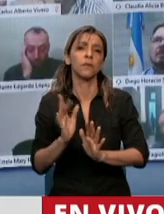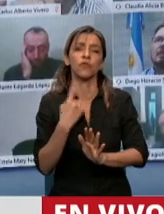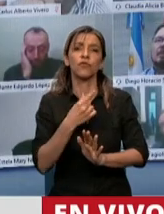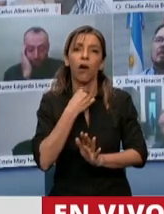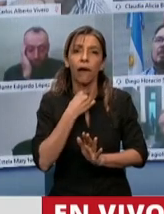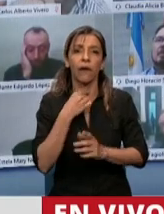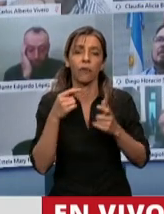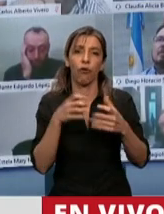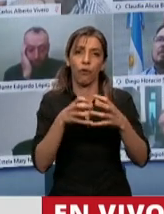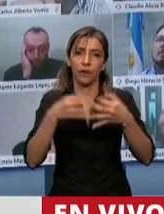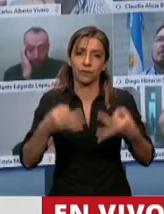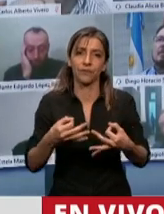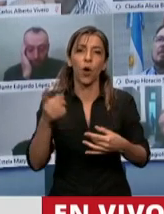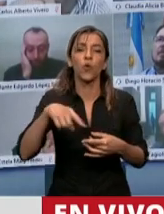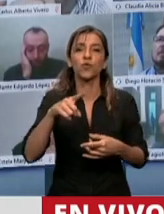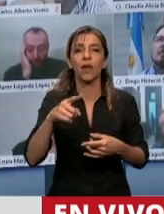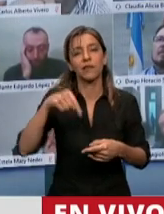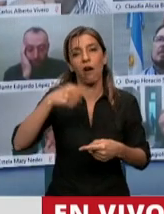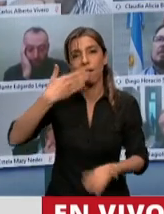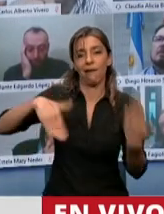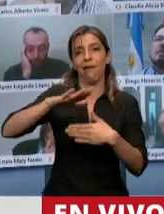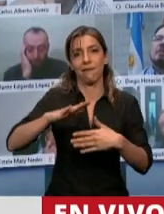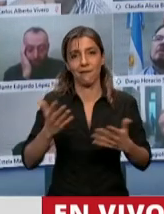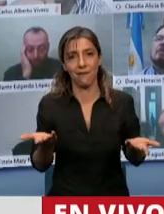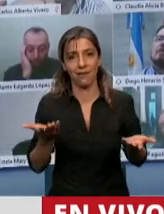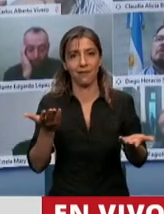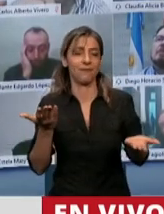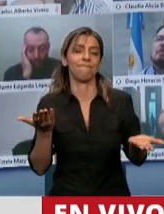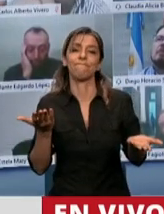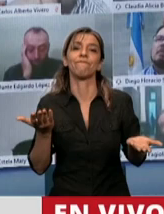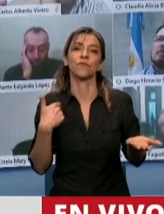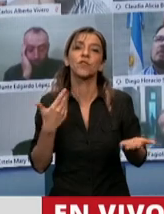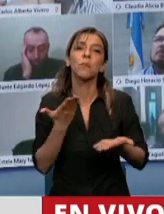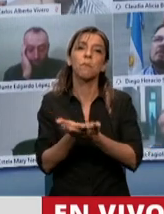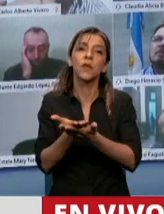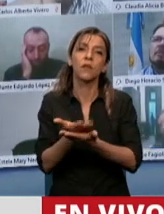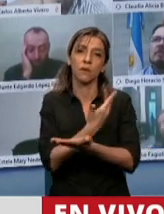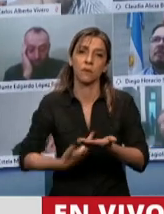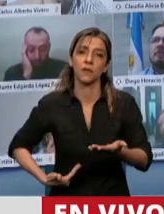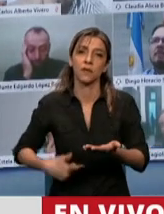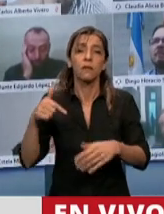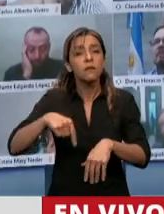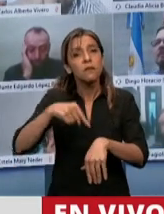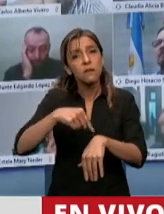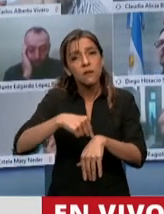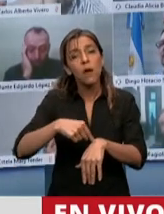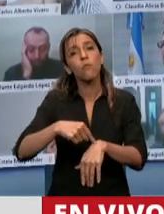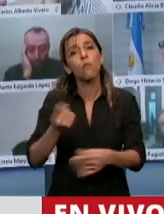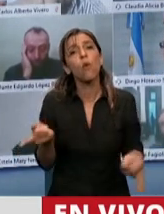no es cierta. Le vuelvo a pedir, señor Presidente, estamos a tiempo, volvamos al diálogo,